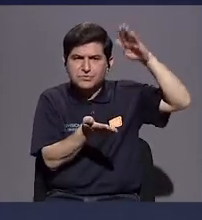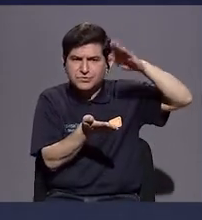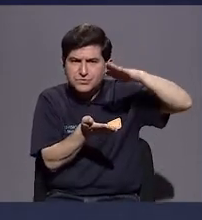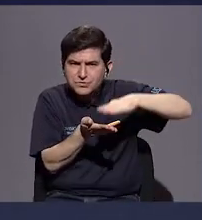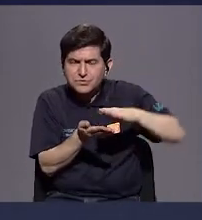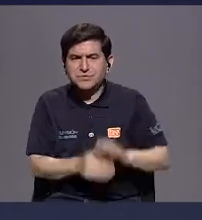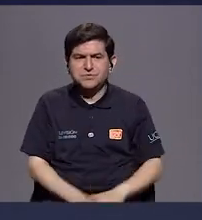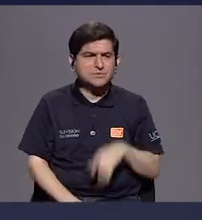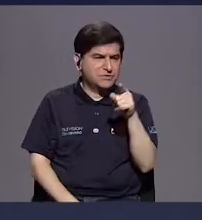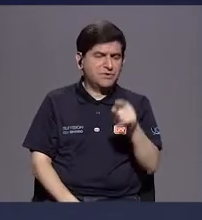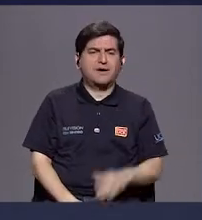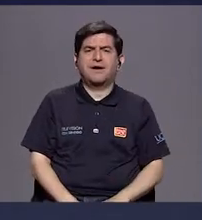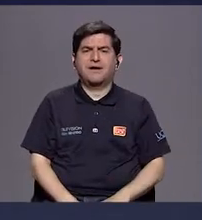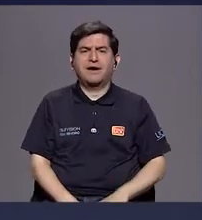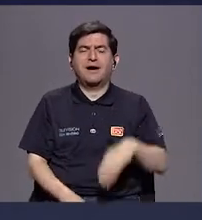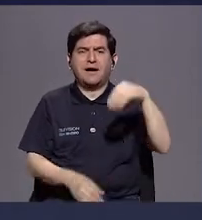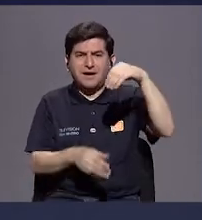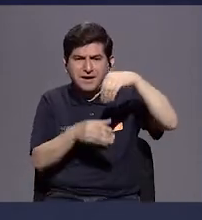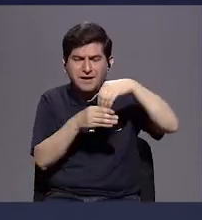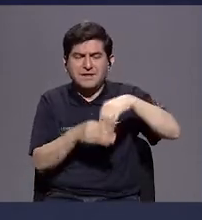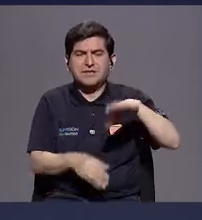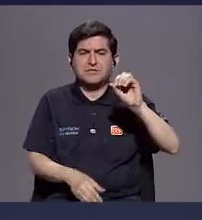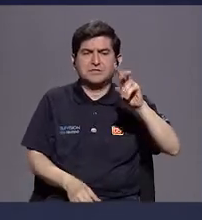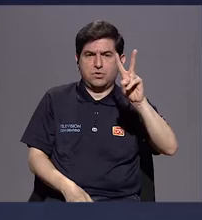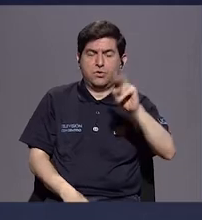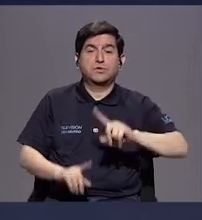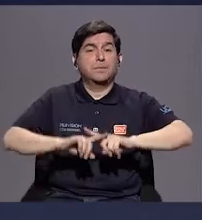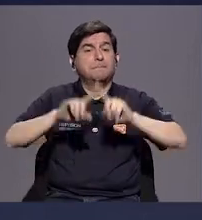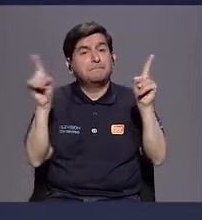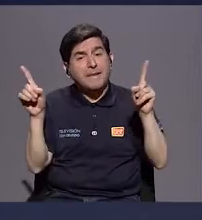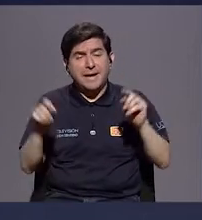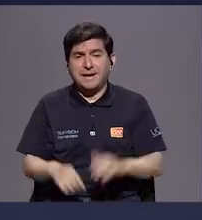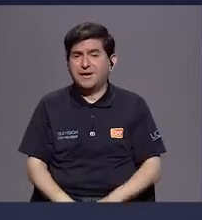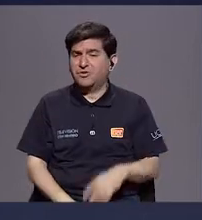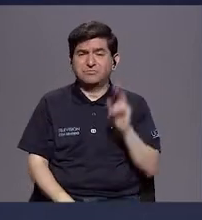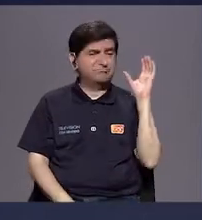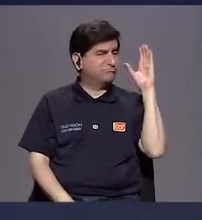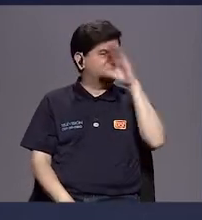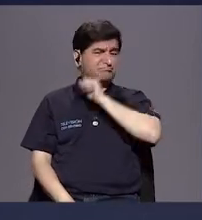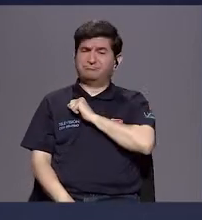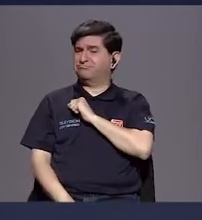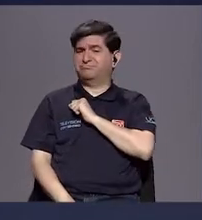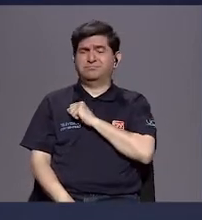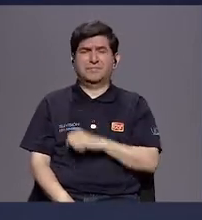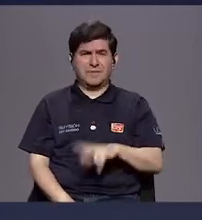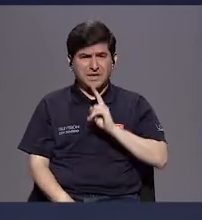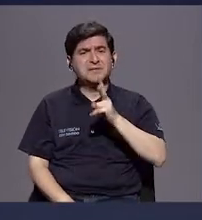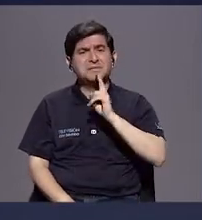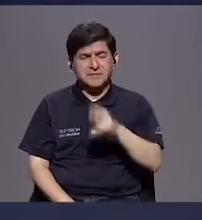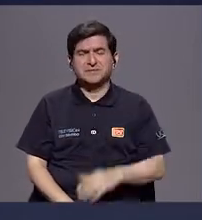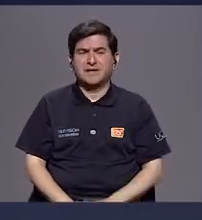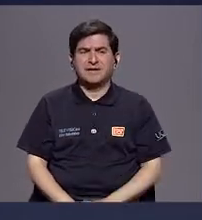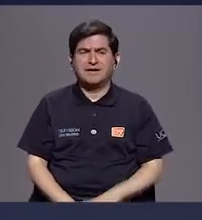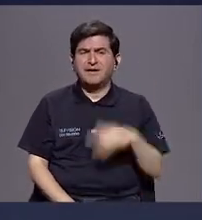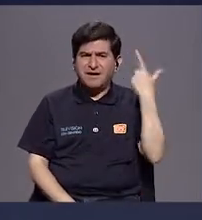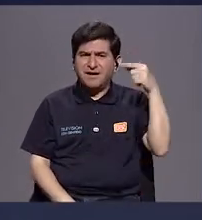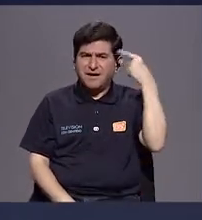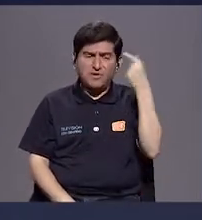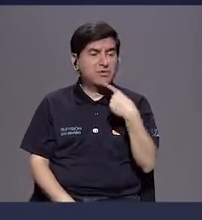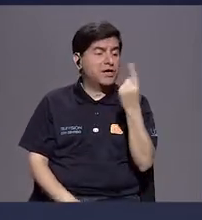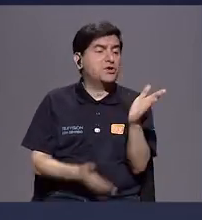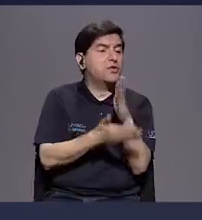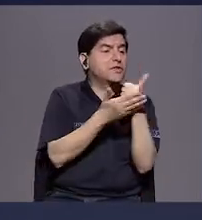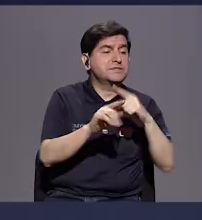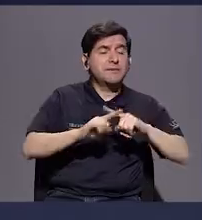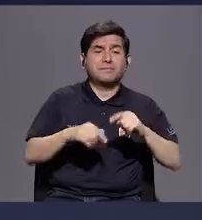los aportes de carbono, más bien. Pero eso no lo vemos. Entonces, tienes toda la razón. O sea, el gobierno dice una